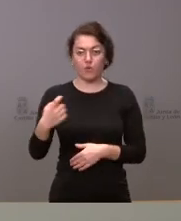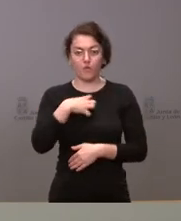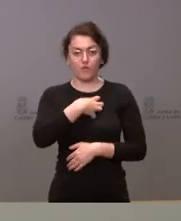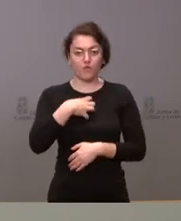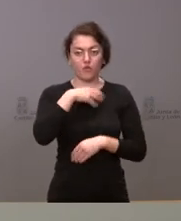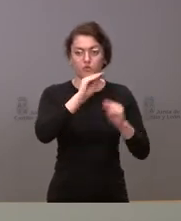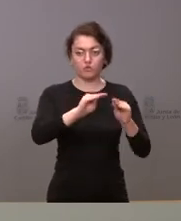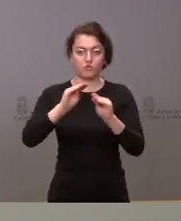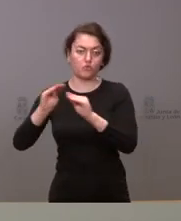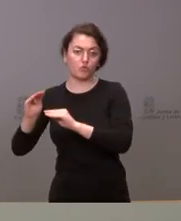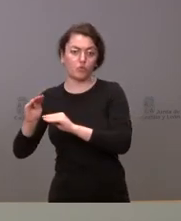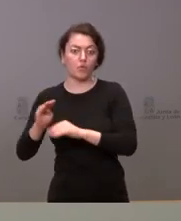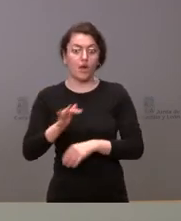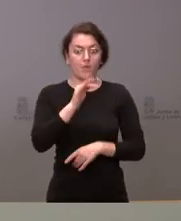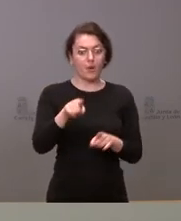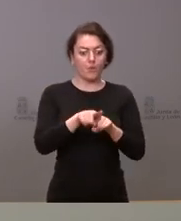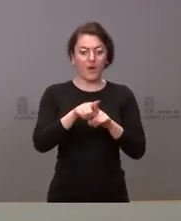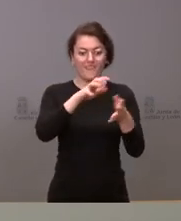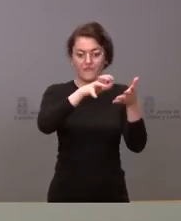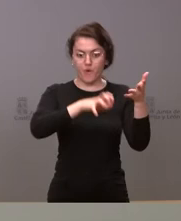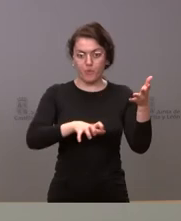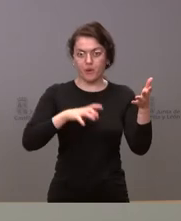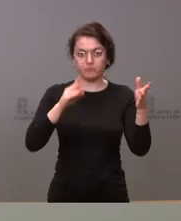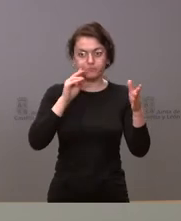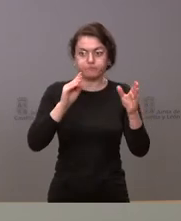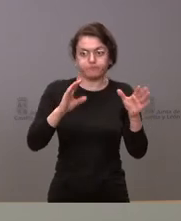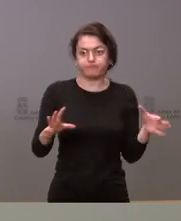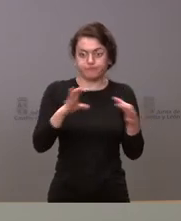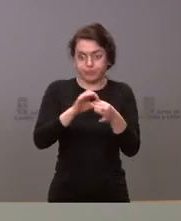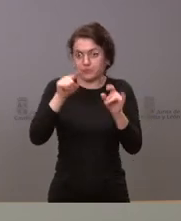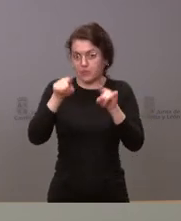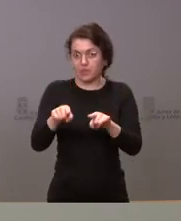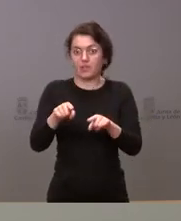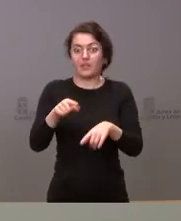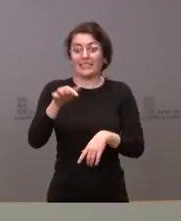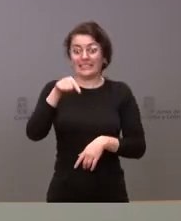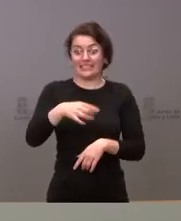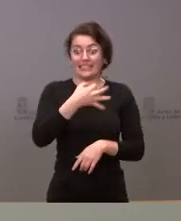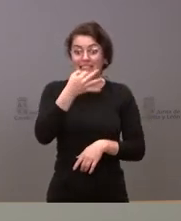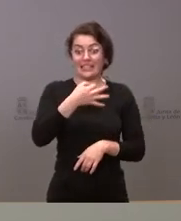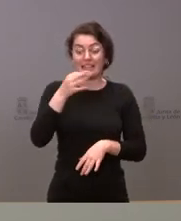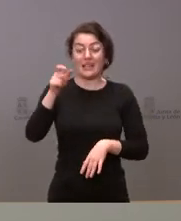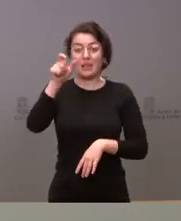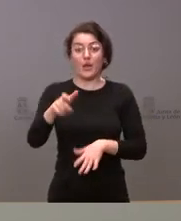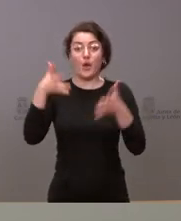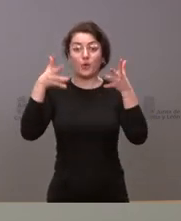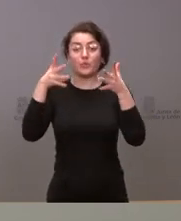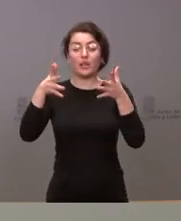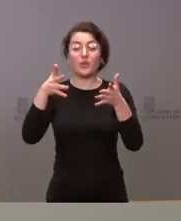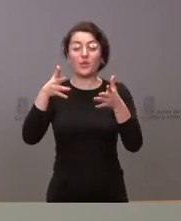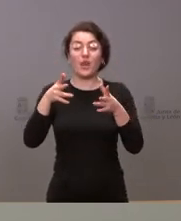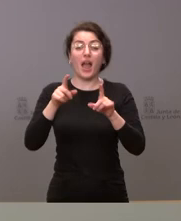y además los informes han sido relativos a ellos esta misma tarde el consejero de agricultura y ganadería